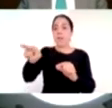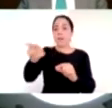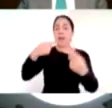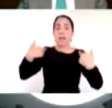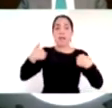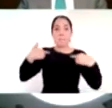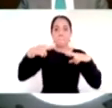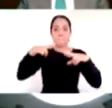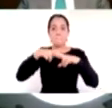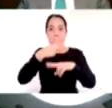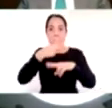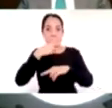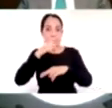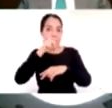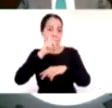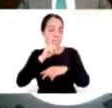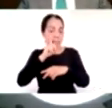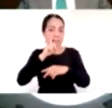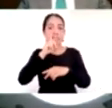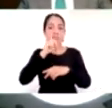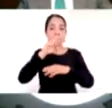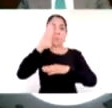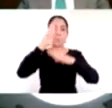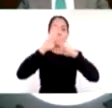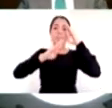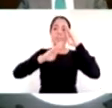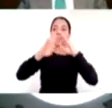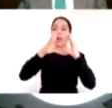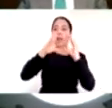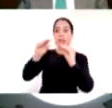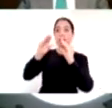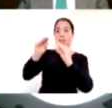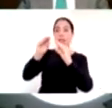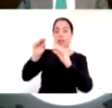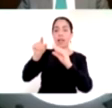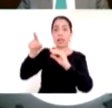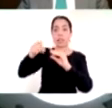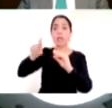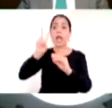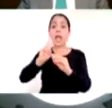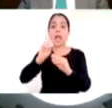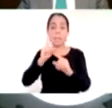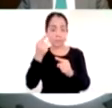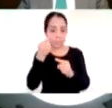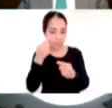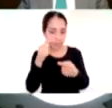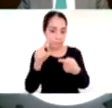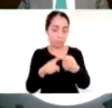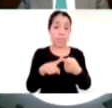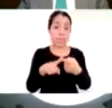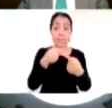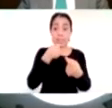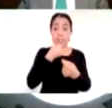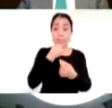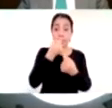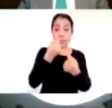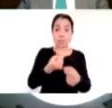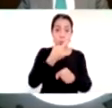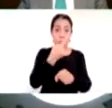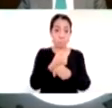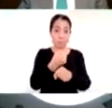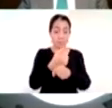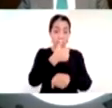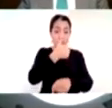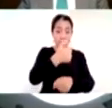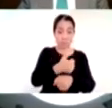la trayectoria de los alumnos ¿qué tiene que saber un niño o una niña primero de primaria? entre otras cosas tiene que saber leer